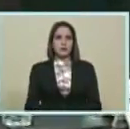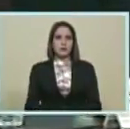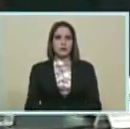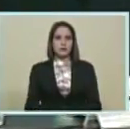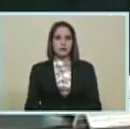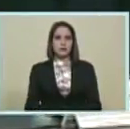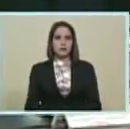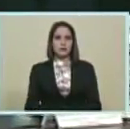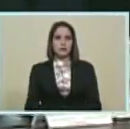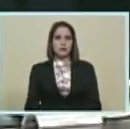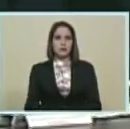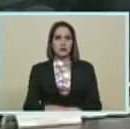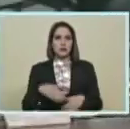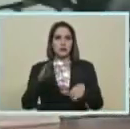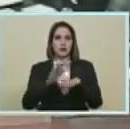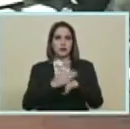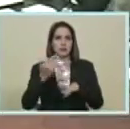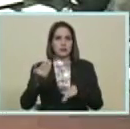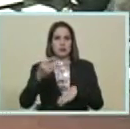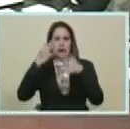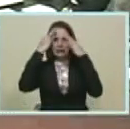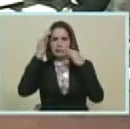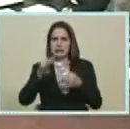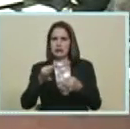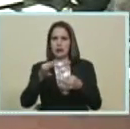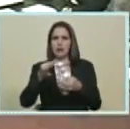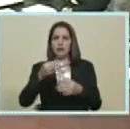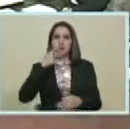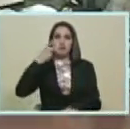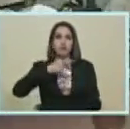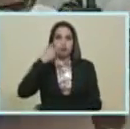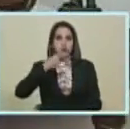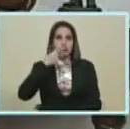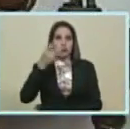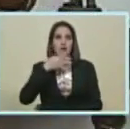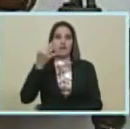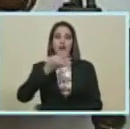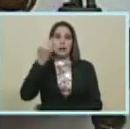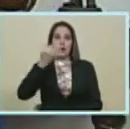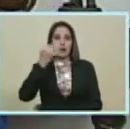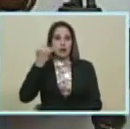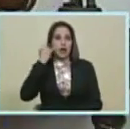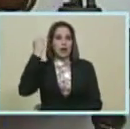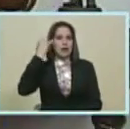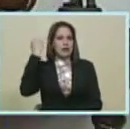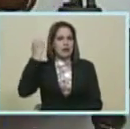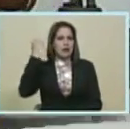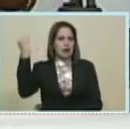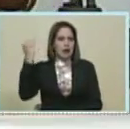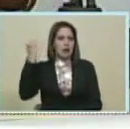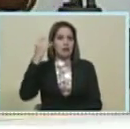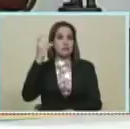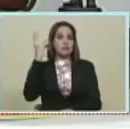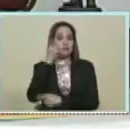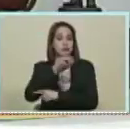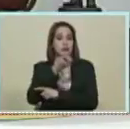Y porque creo en la política como ejercicio... ...de la palabra, de la idea, de la acción... ...de la